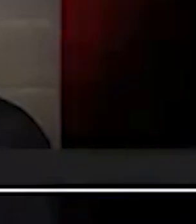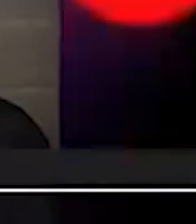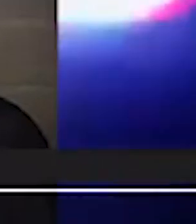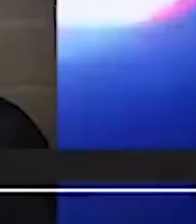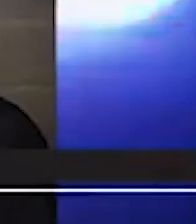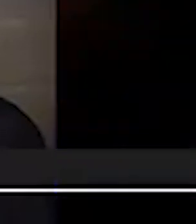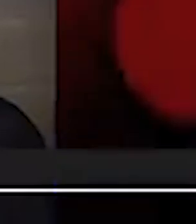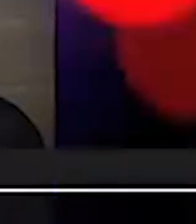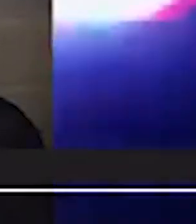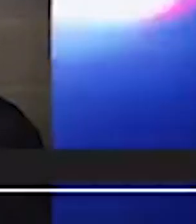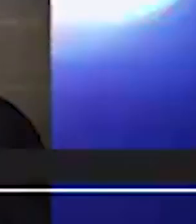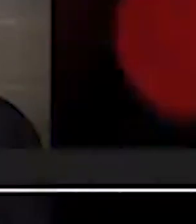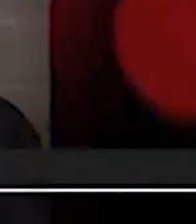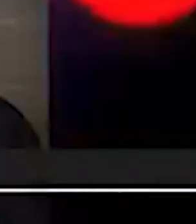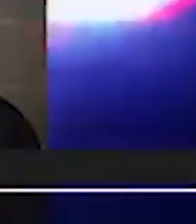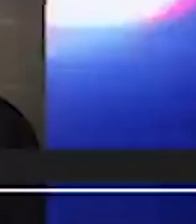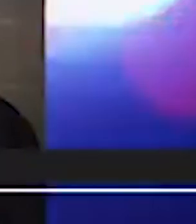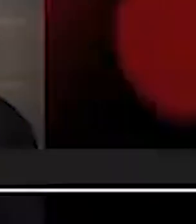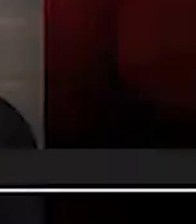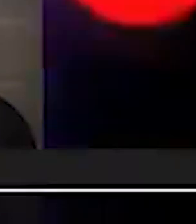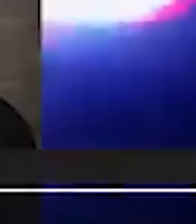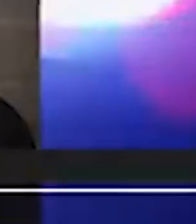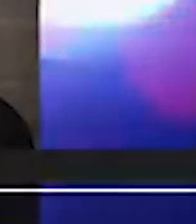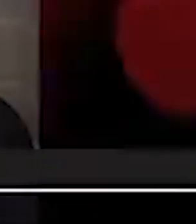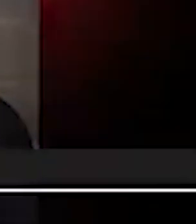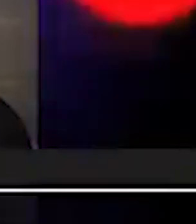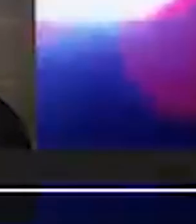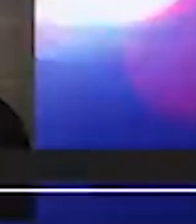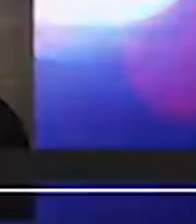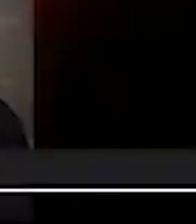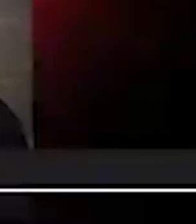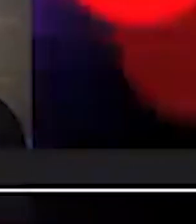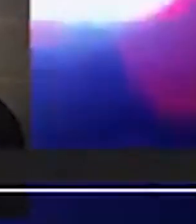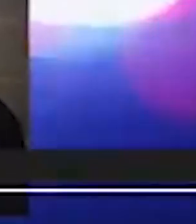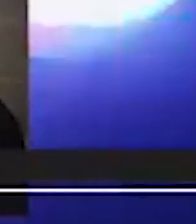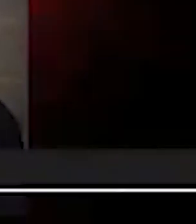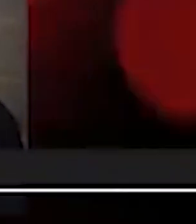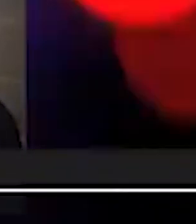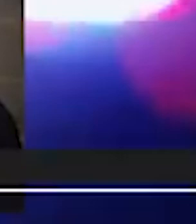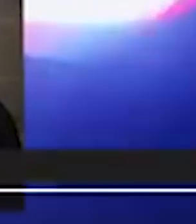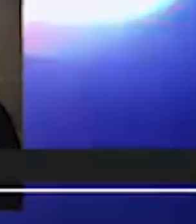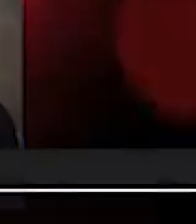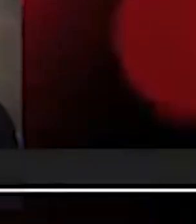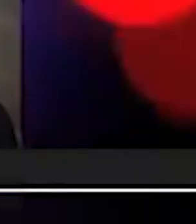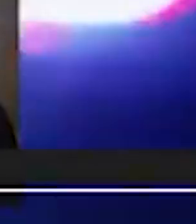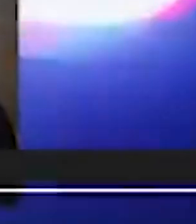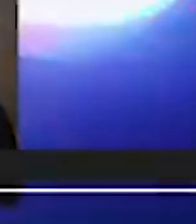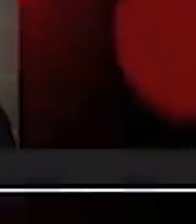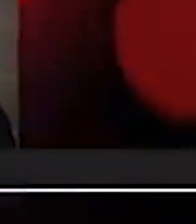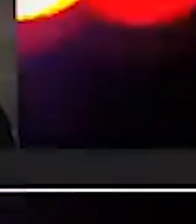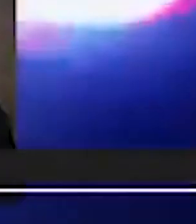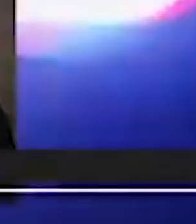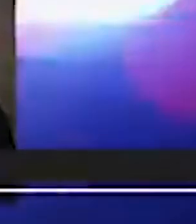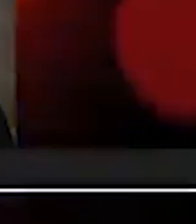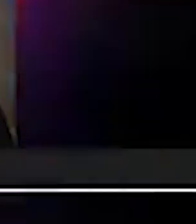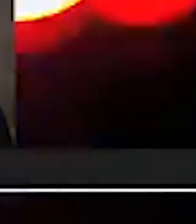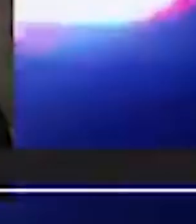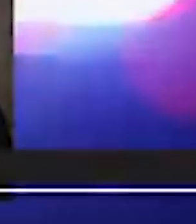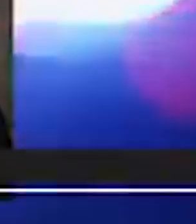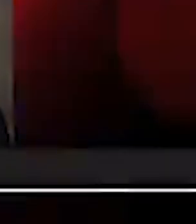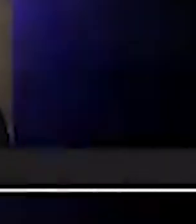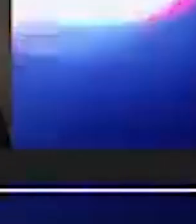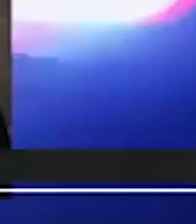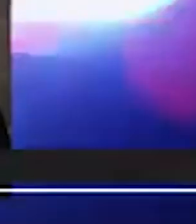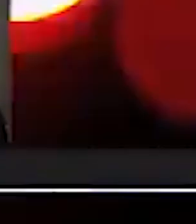manifestódromo violento, como se ha convertido ahora la Ciudad de México, que en aras aún, en mi concepto, malentendida